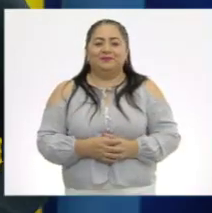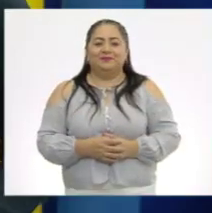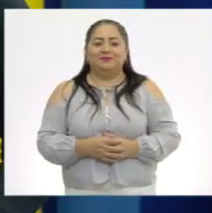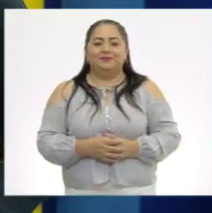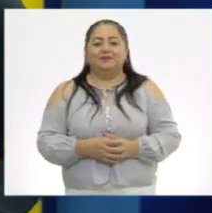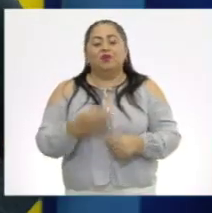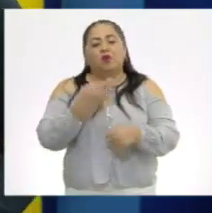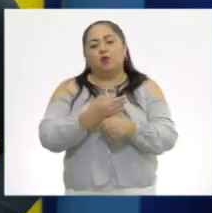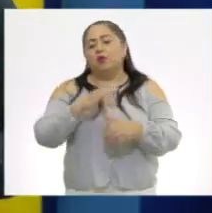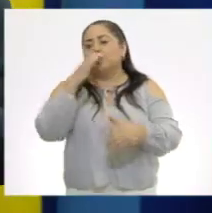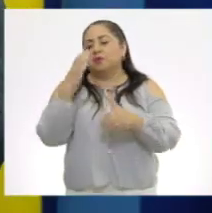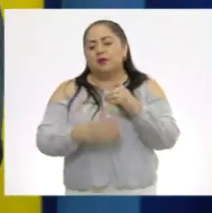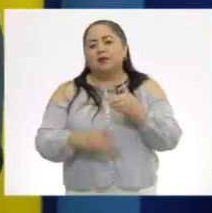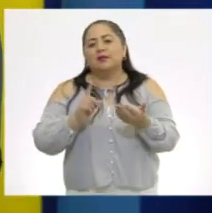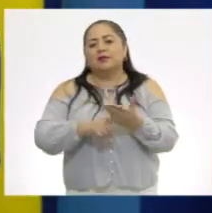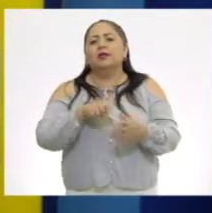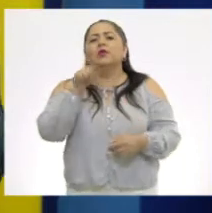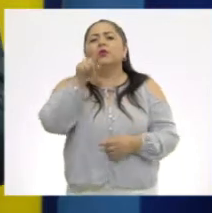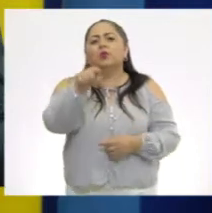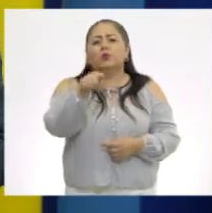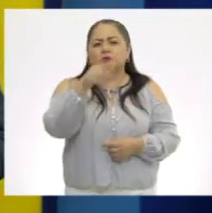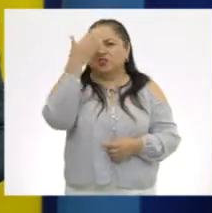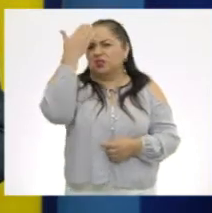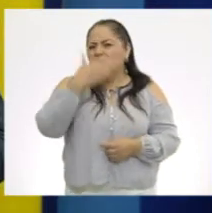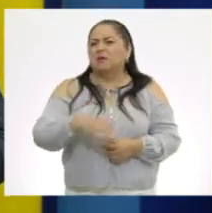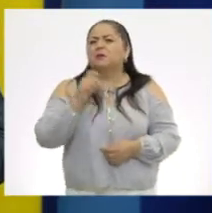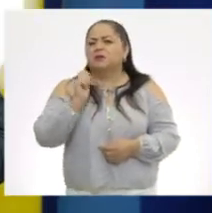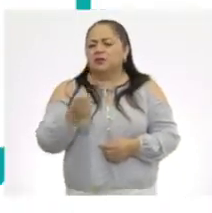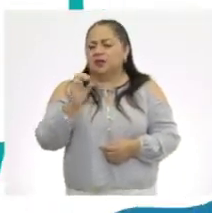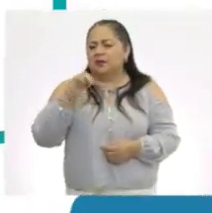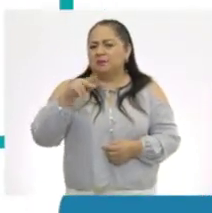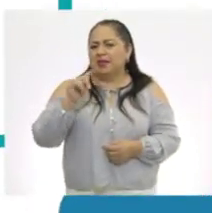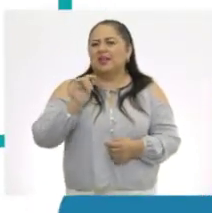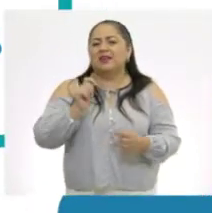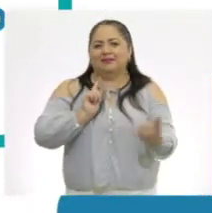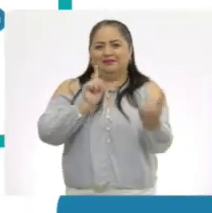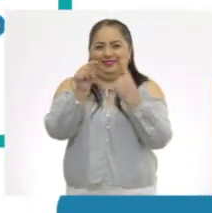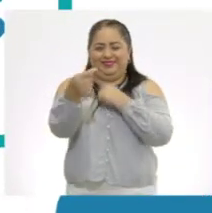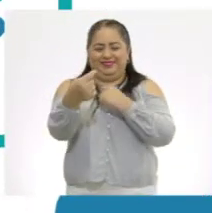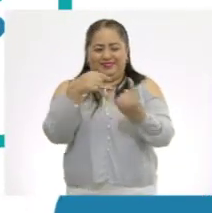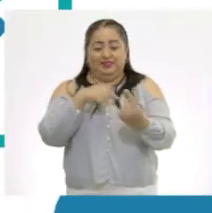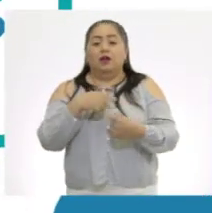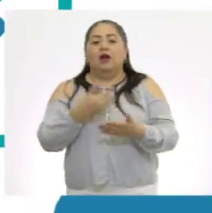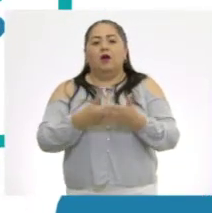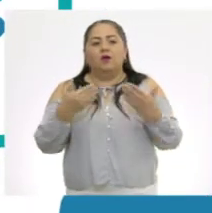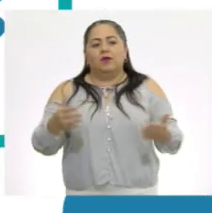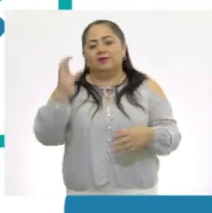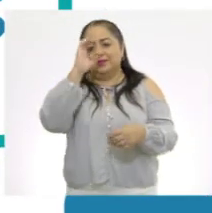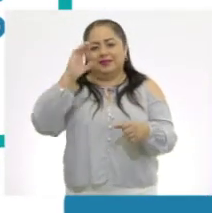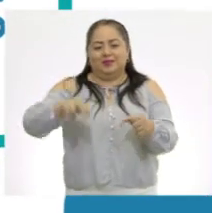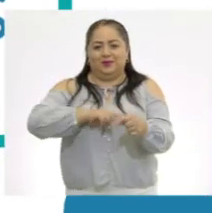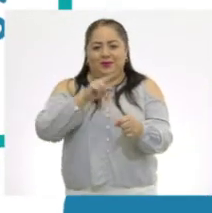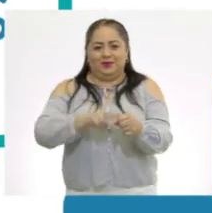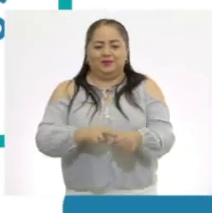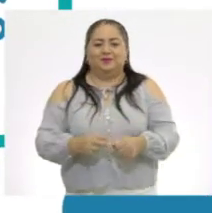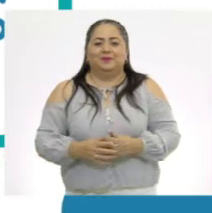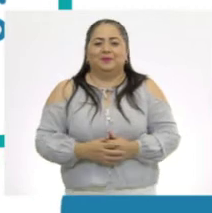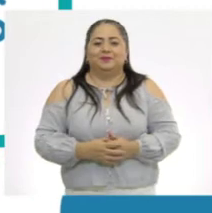Hemos terminado con ¿Y tú sabes qué es la empatía? A continuación, Ciencias Naturales.